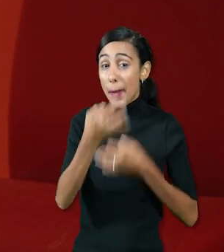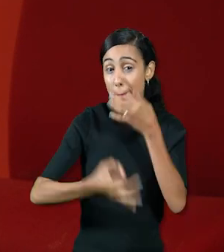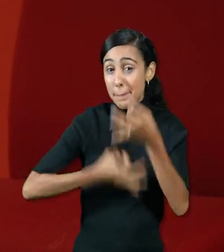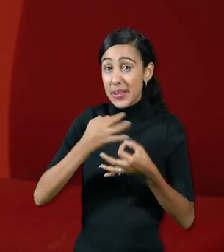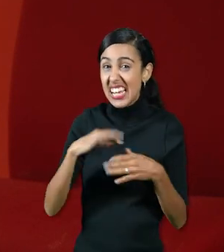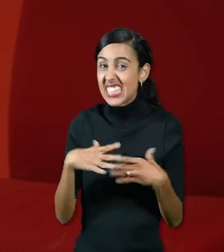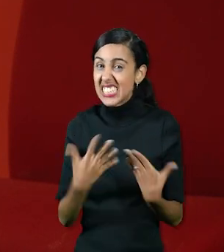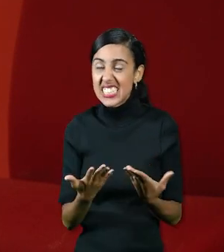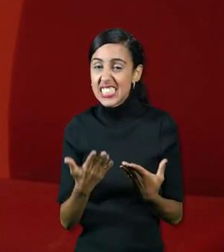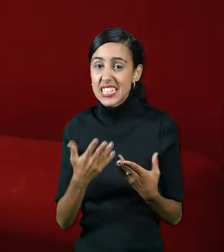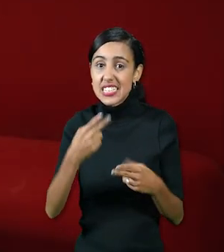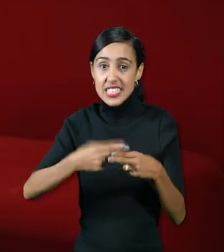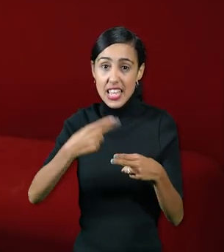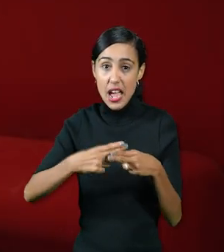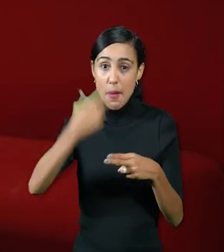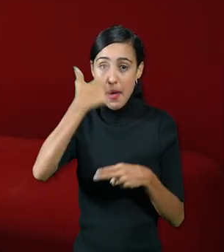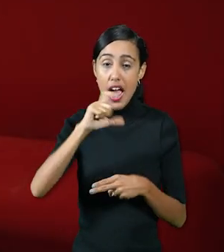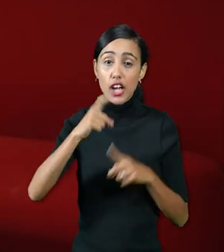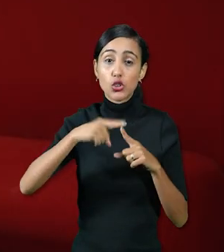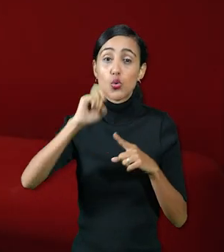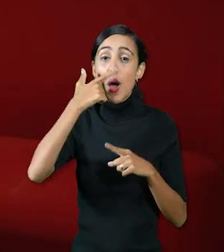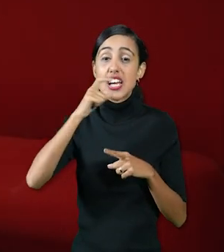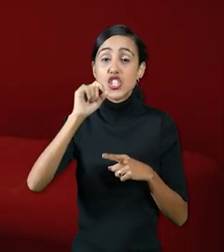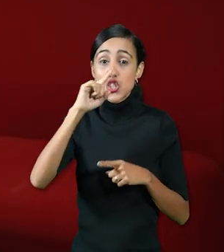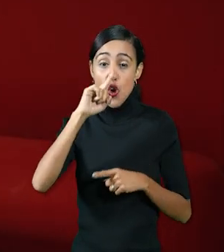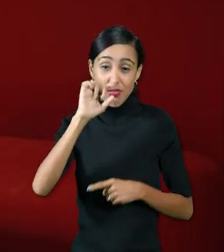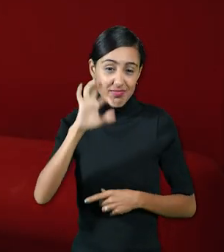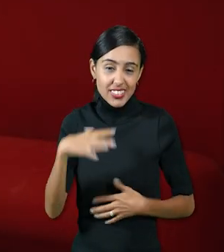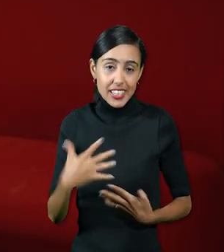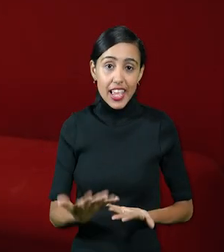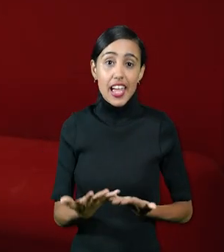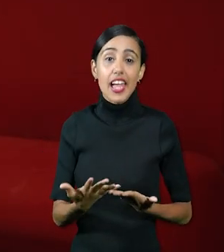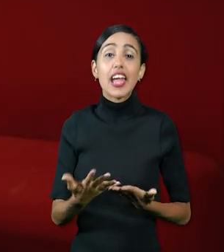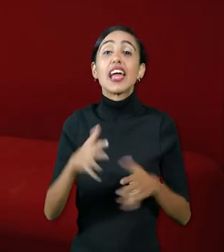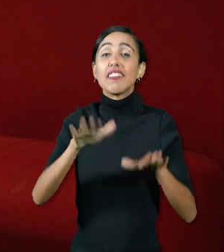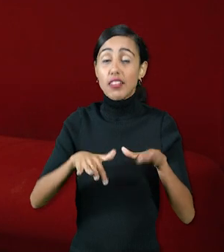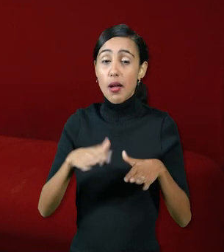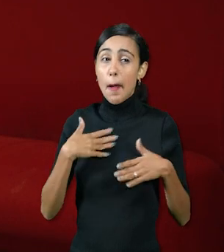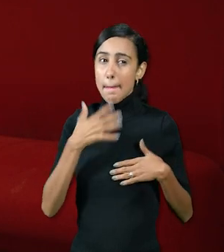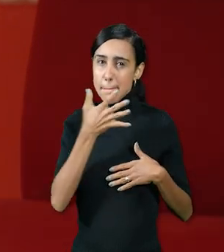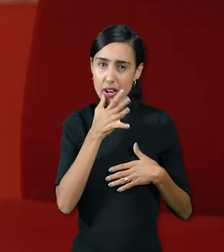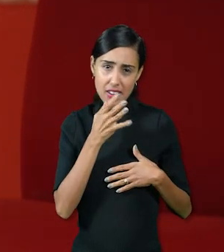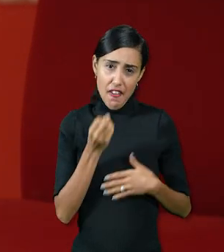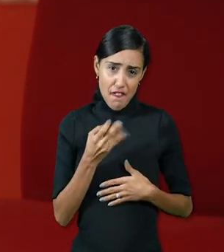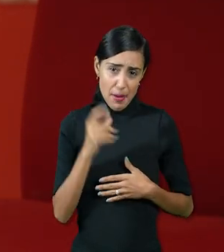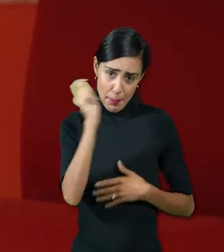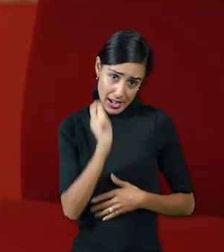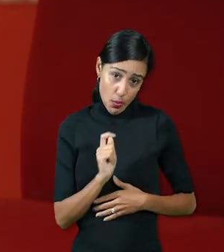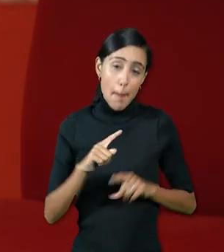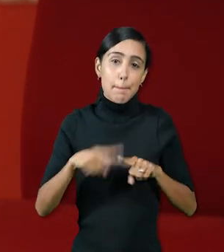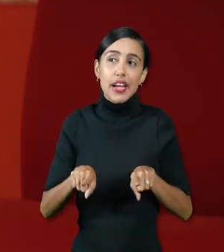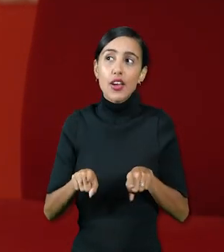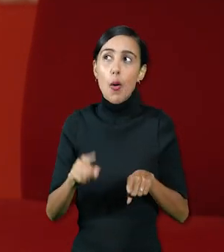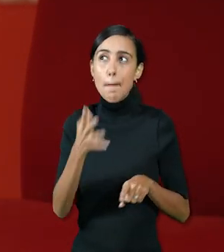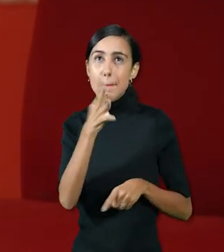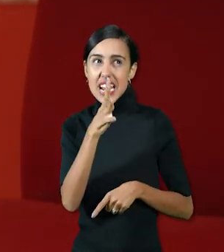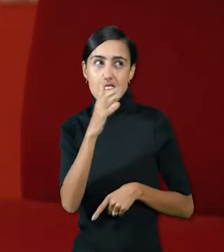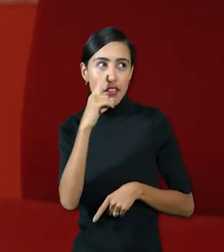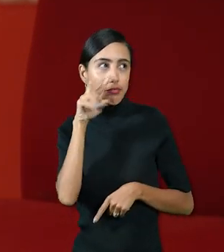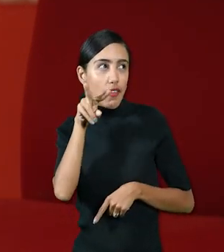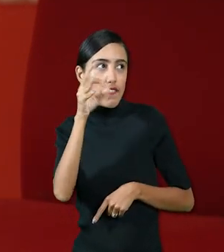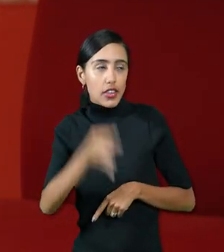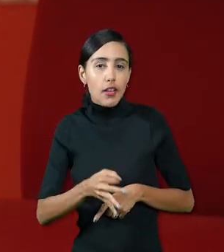cosa es la actuación comportarse sinceramente en circunstancias de ficción La primera parte es comportarse